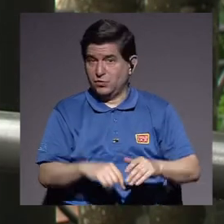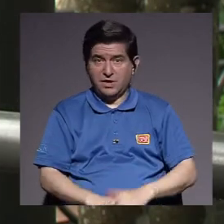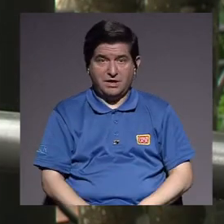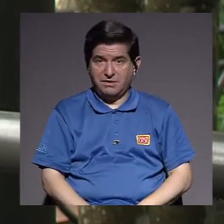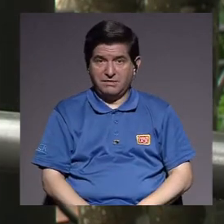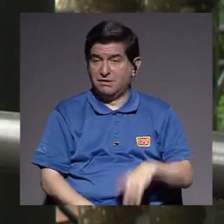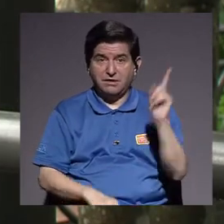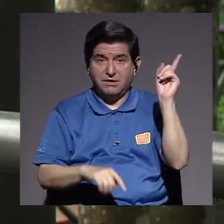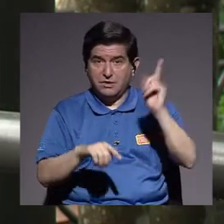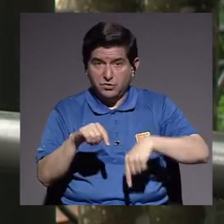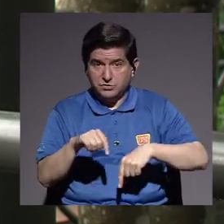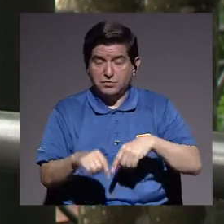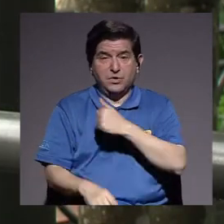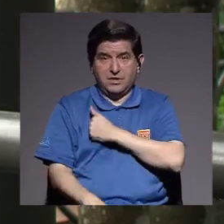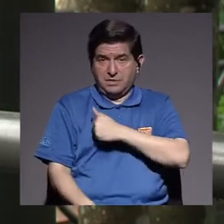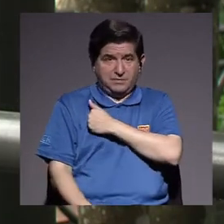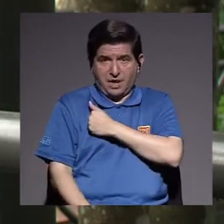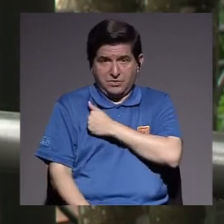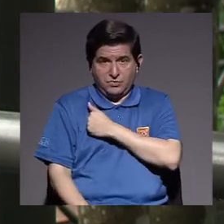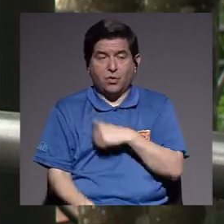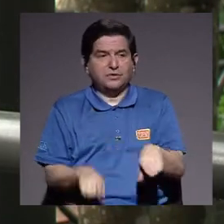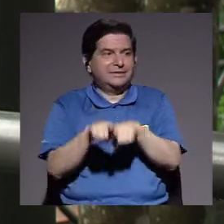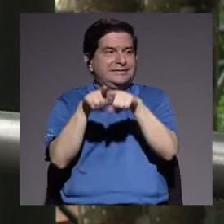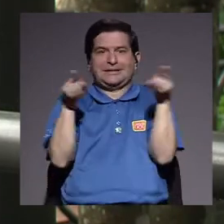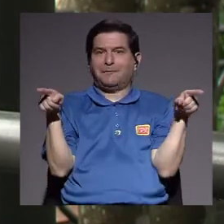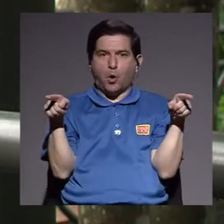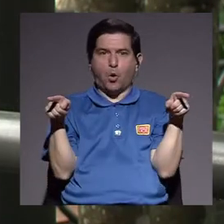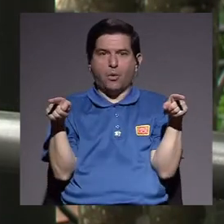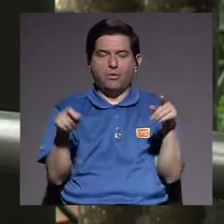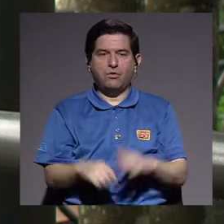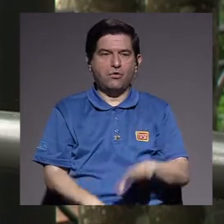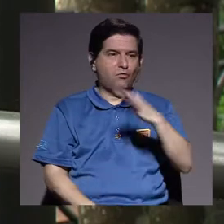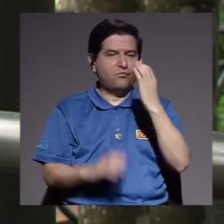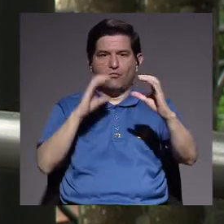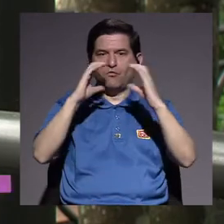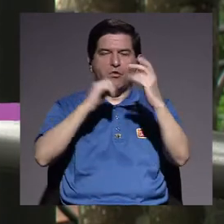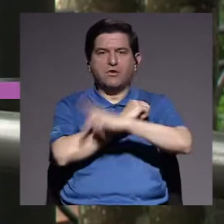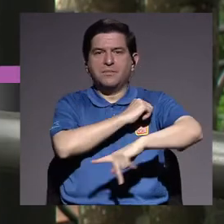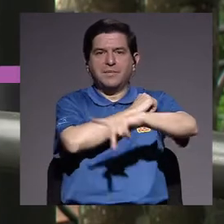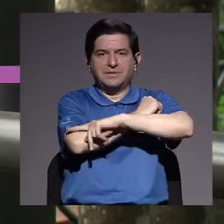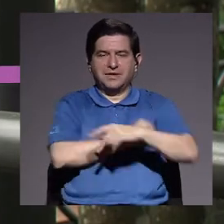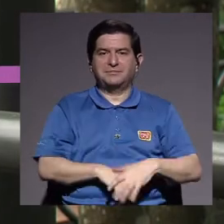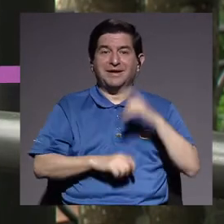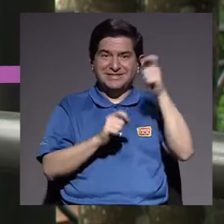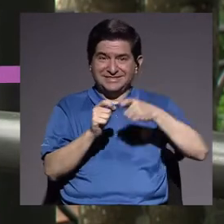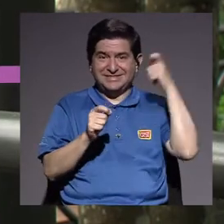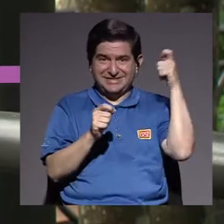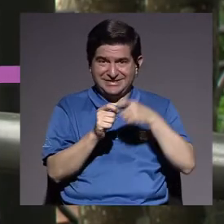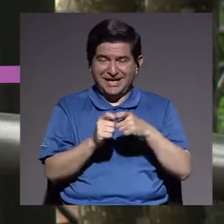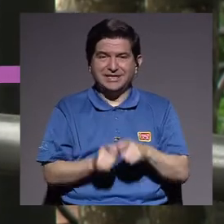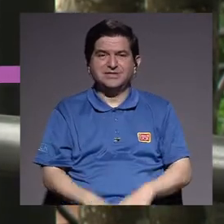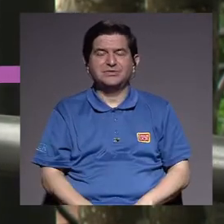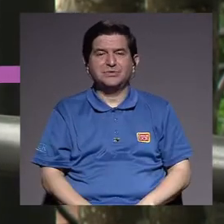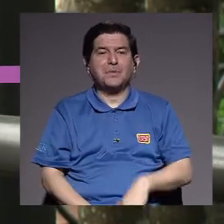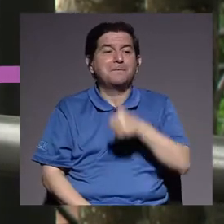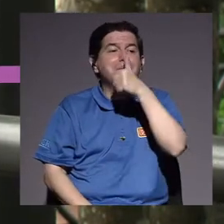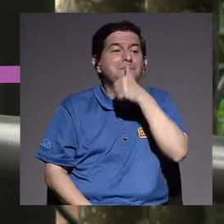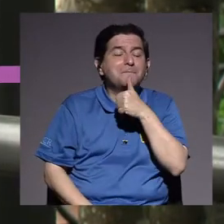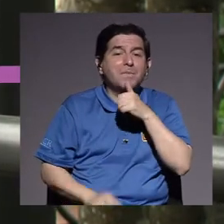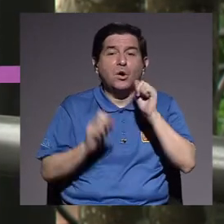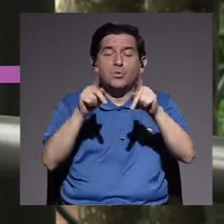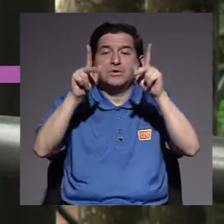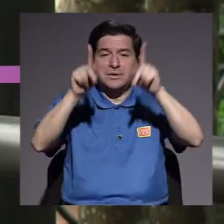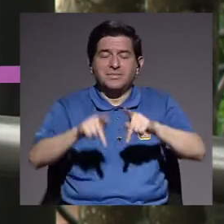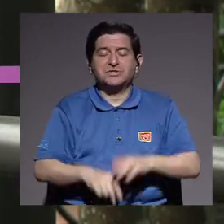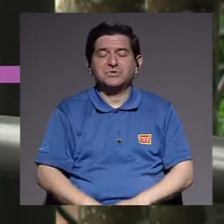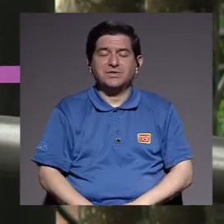posible. No puede ser posible, perdón, no puede ser posible tampoco, por ejemplo, que haya medios de comunicación en el país que justamente privaticen la posibilidad de